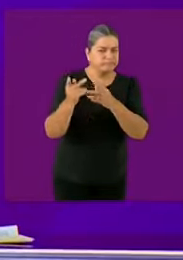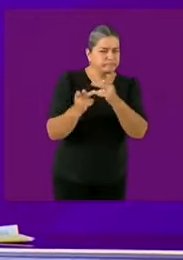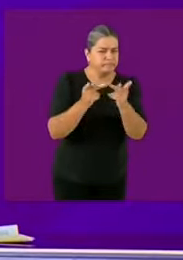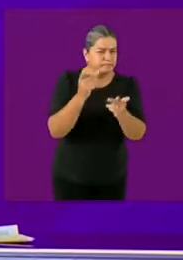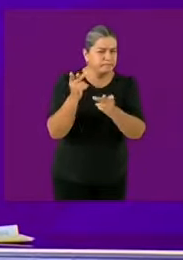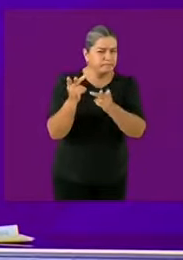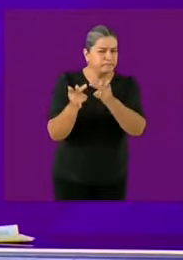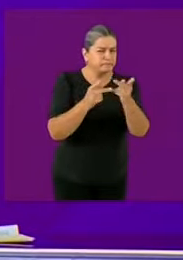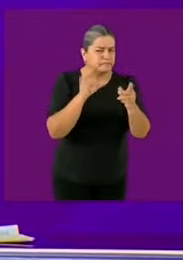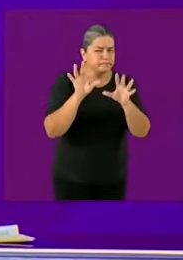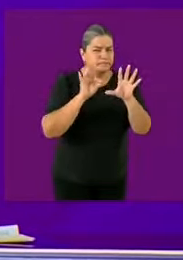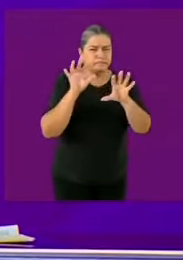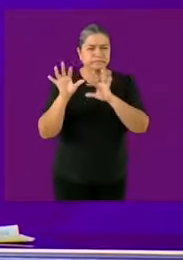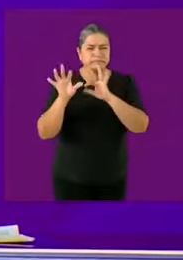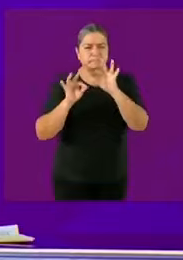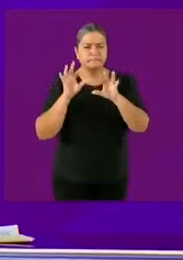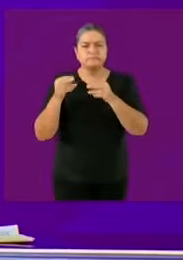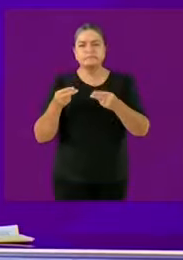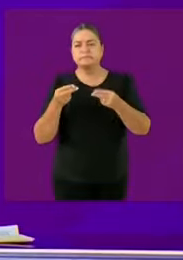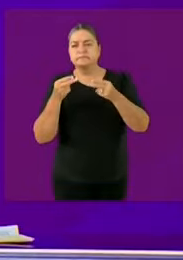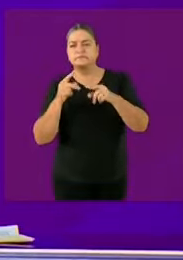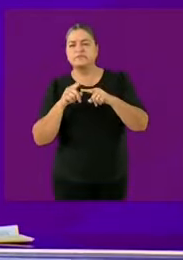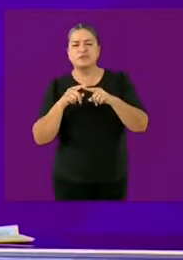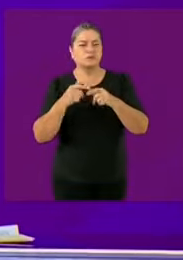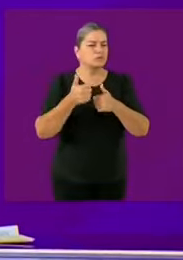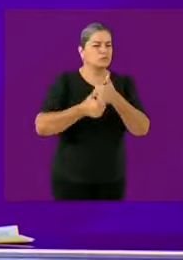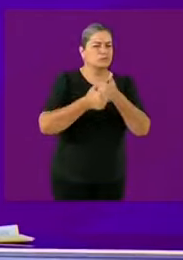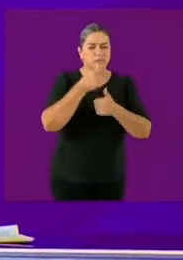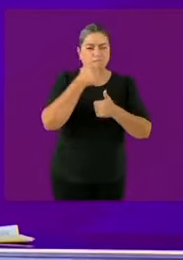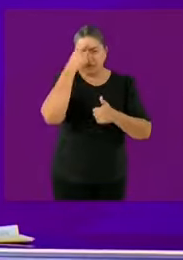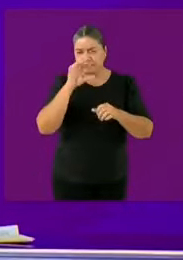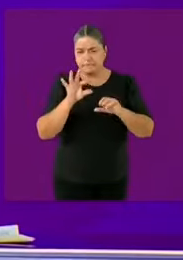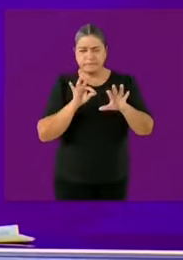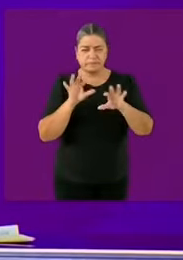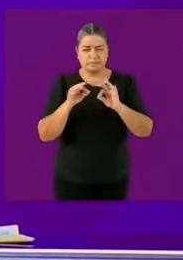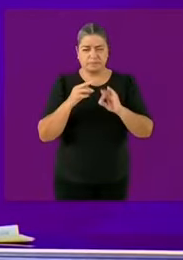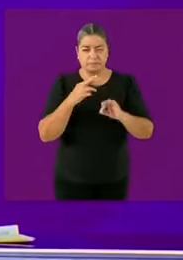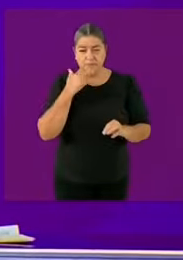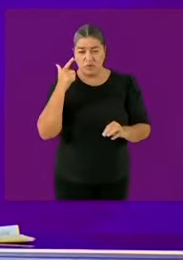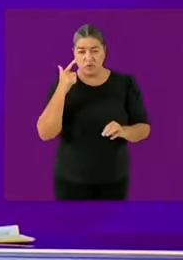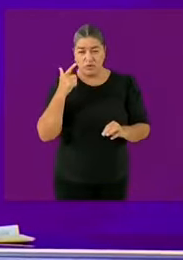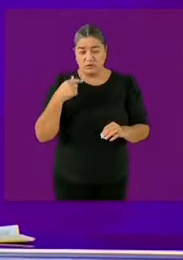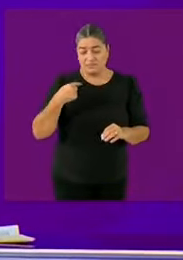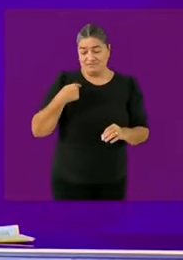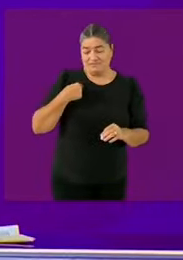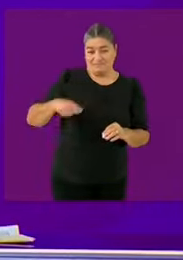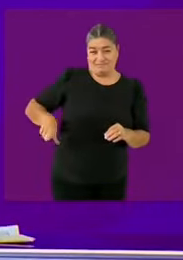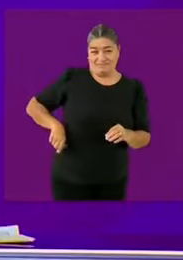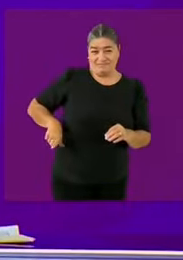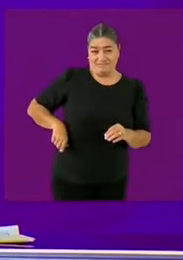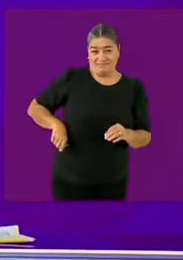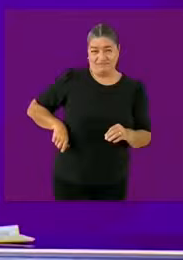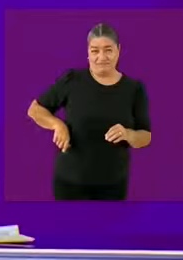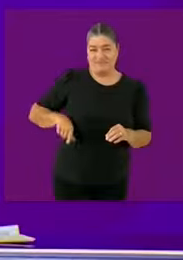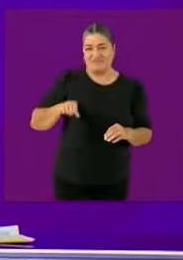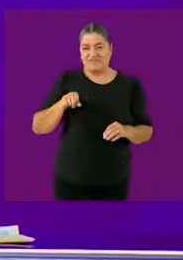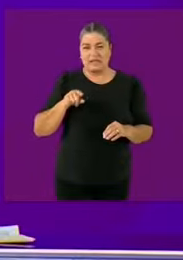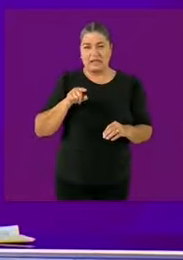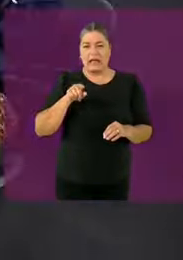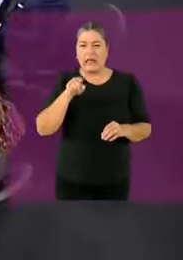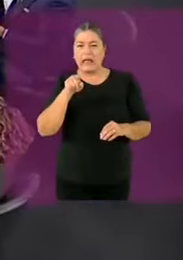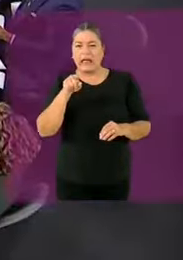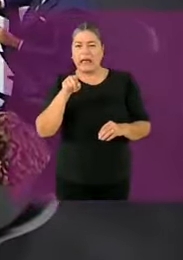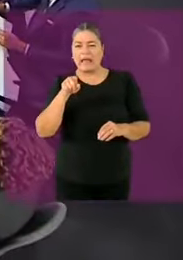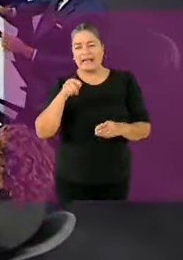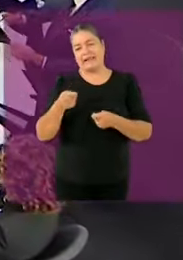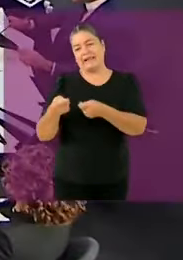tiempo. En mi gobierno van a ser muy pocas las adjudicaciones directas y la transparencia. Será una caja de cristal.